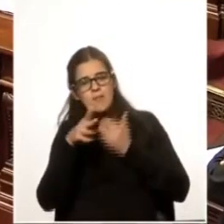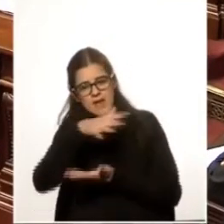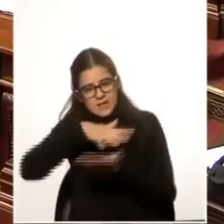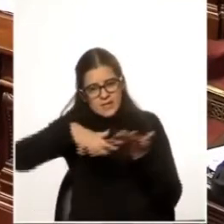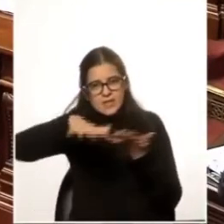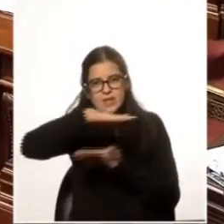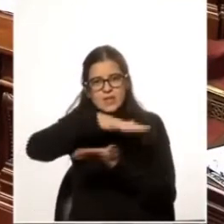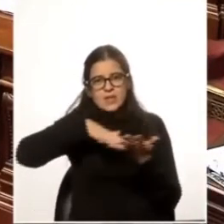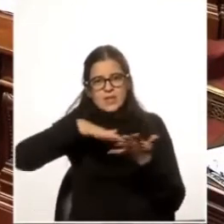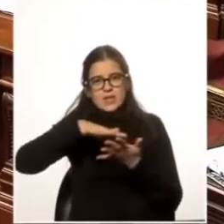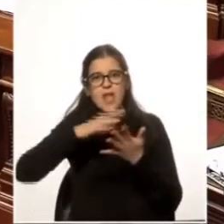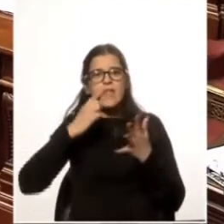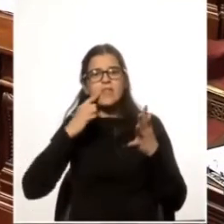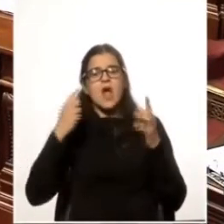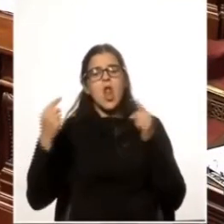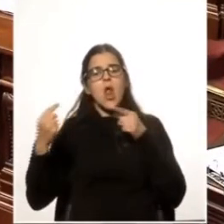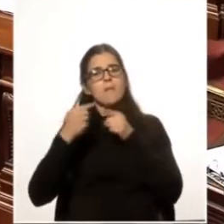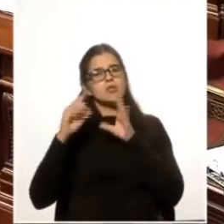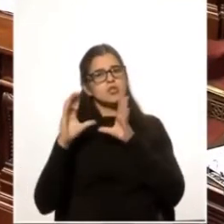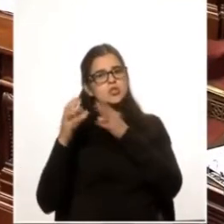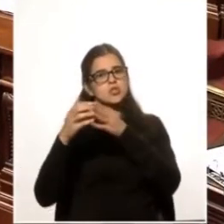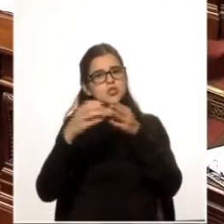desde la oposición